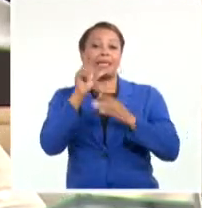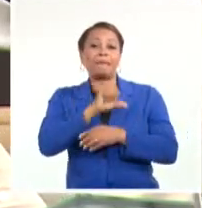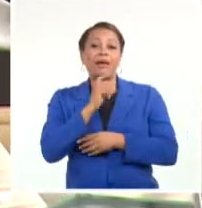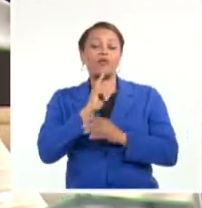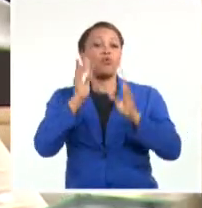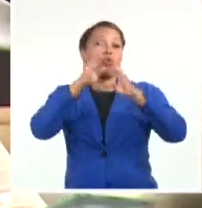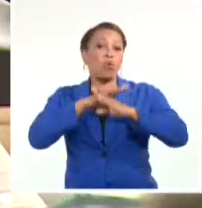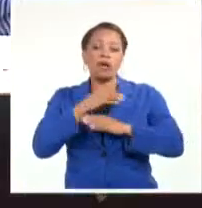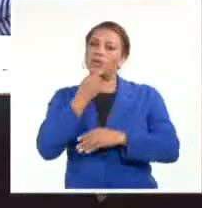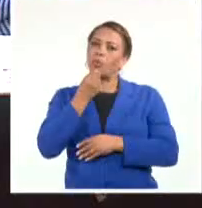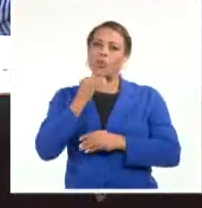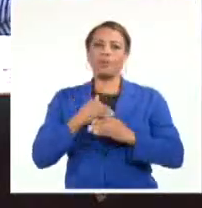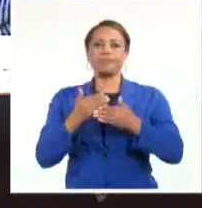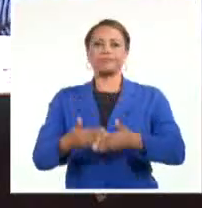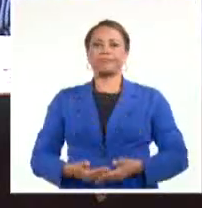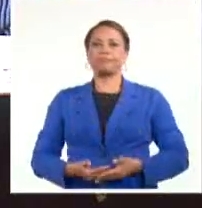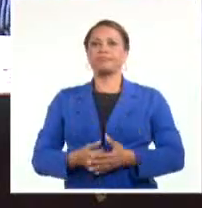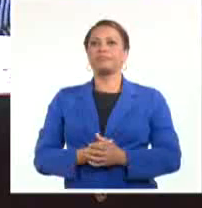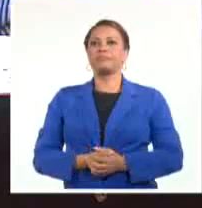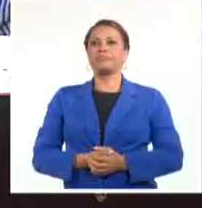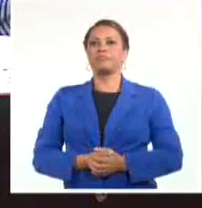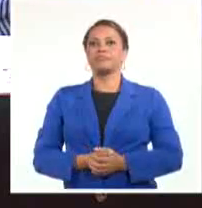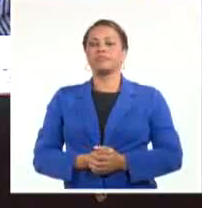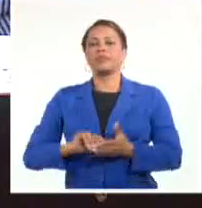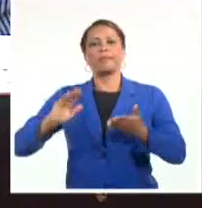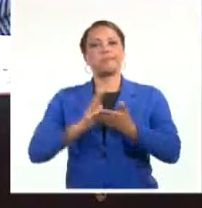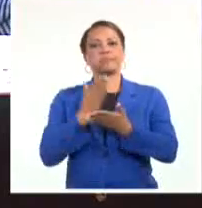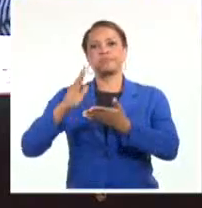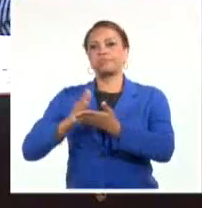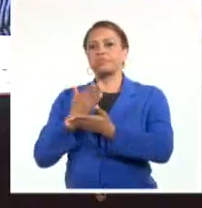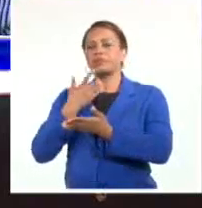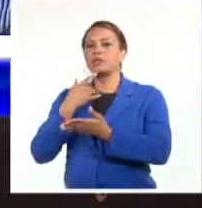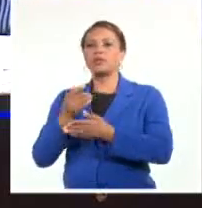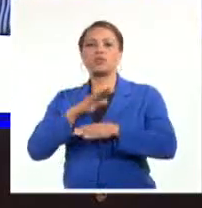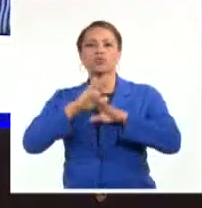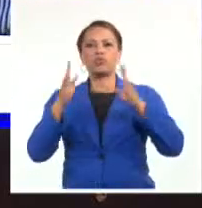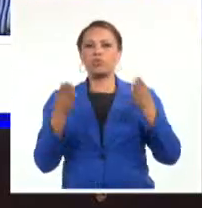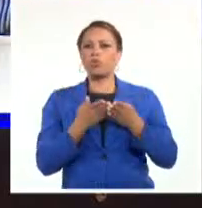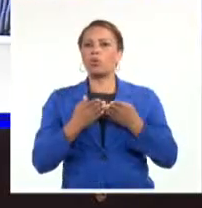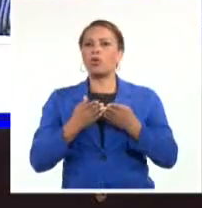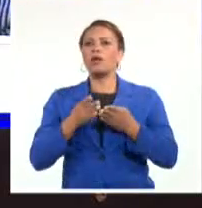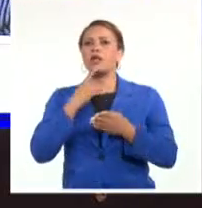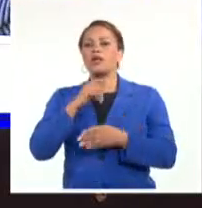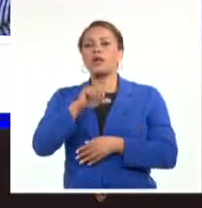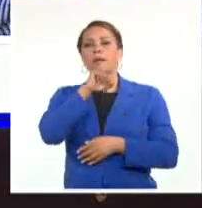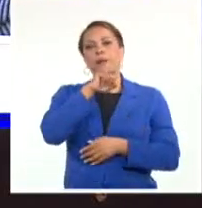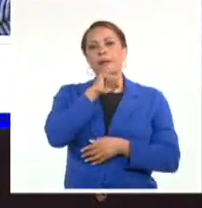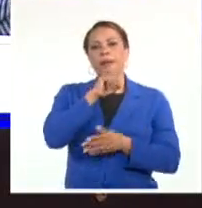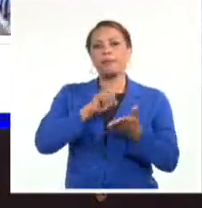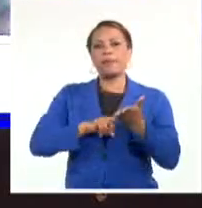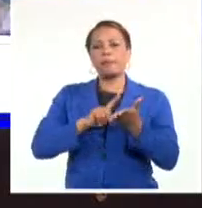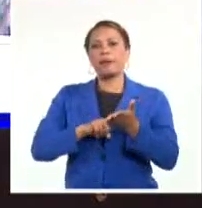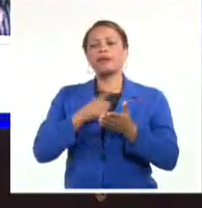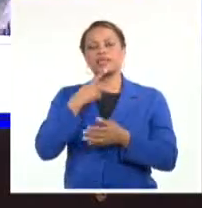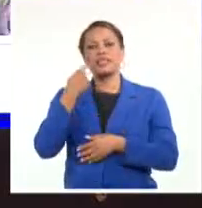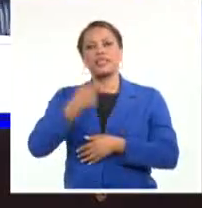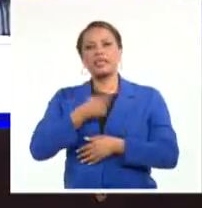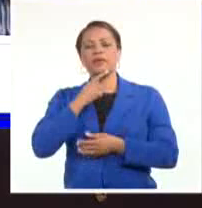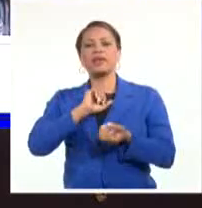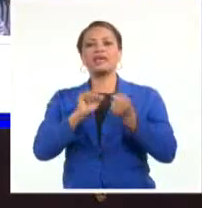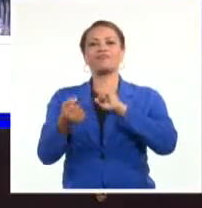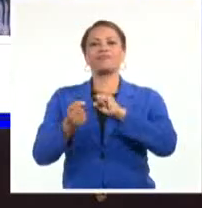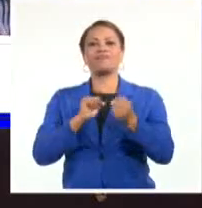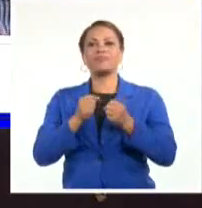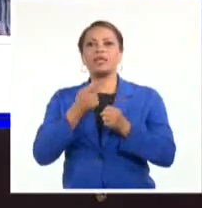tener muchos hijos. Convocos, eliminar todo tipo de prejuicios con los papás para que se ajusten a